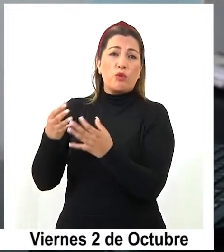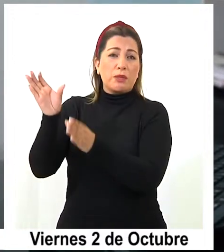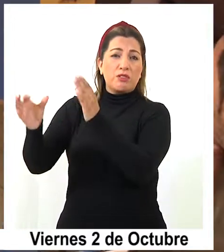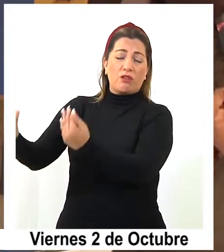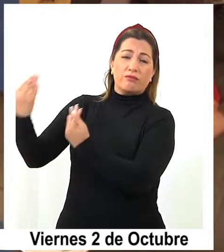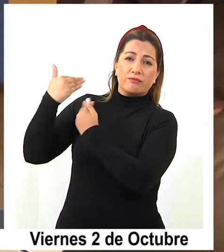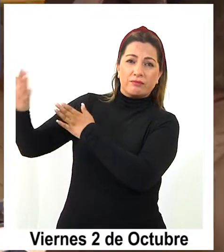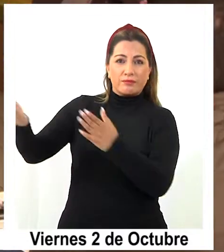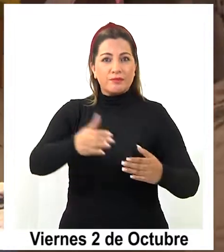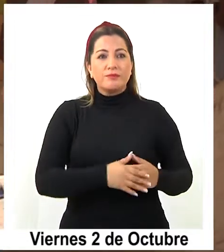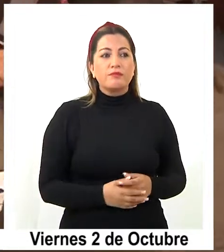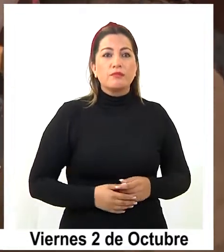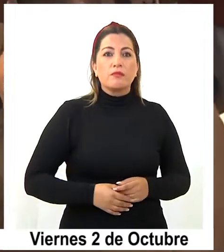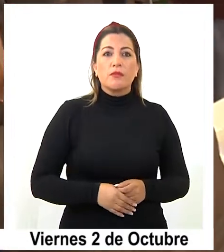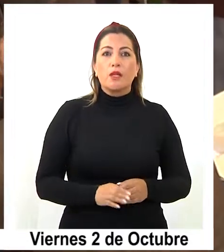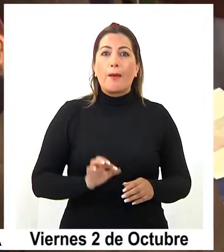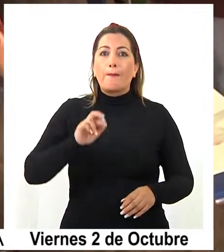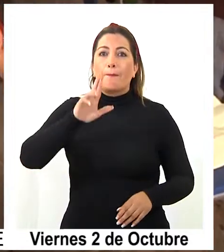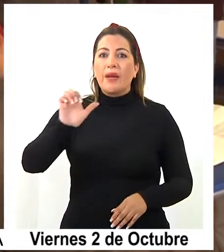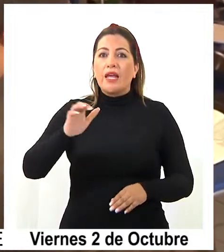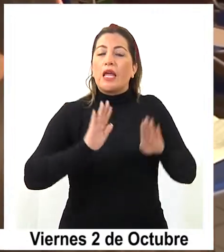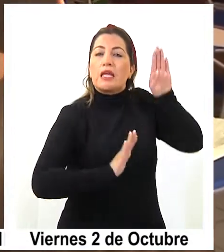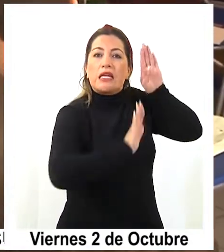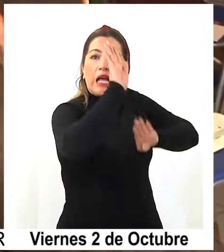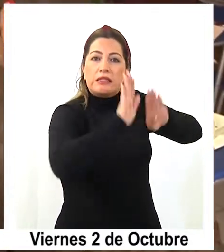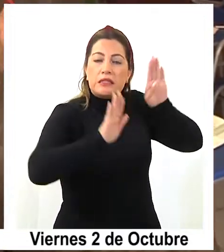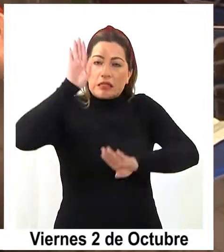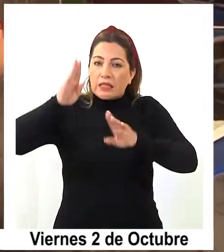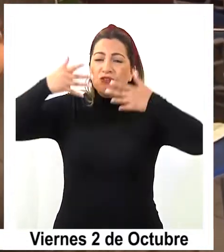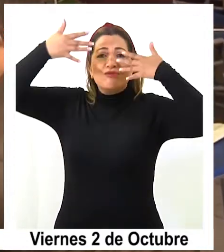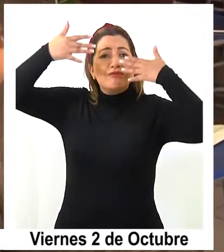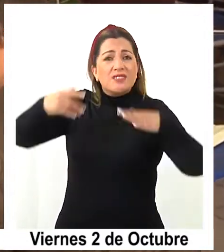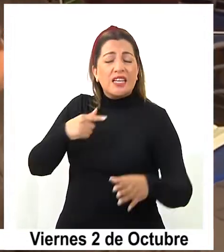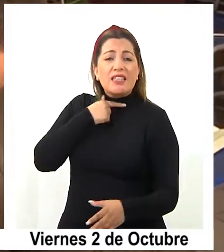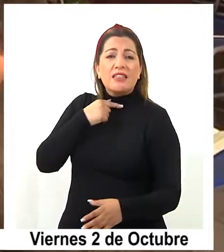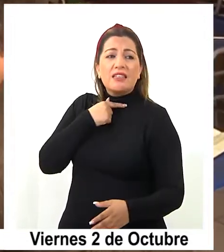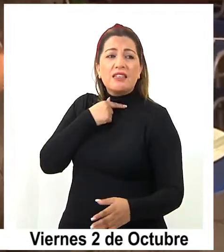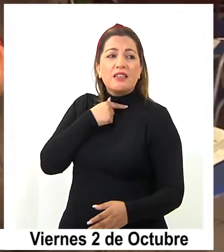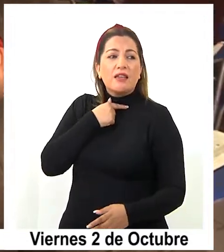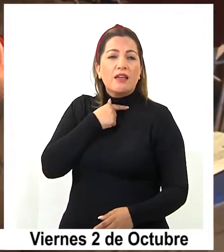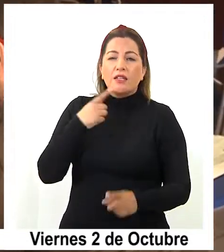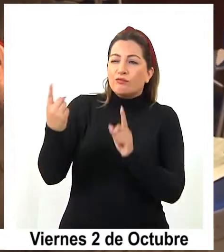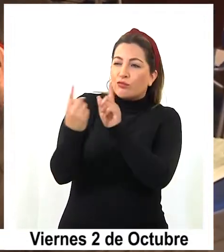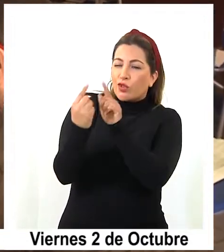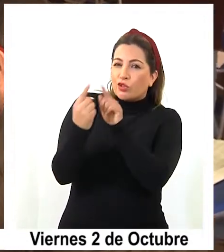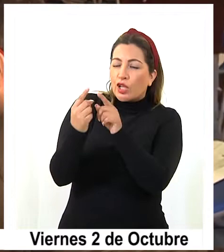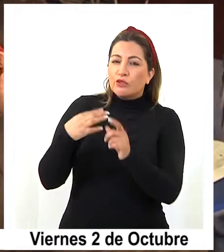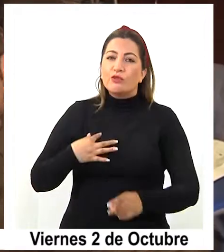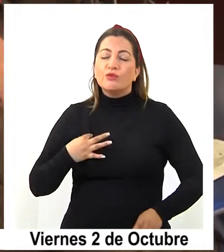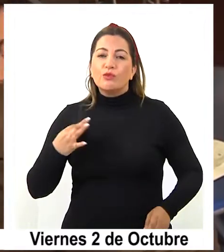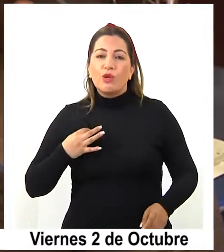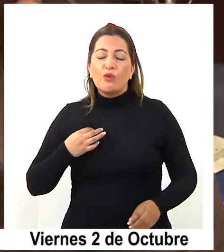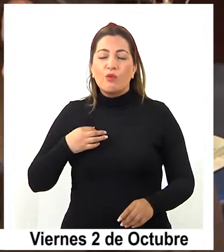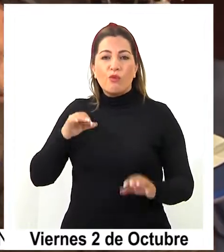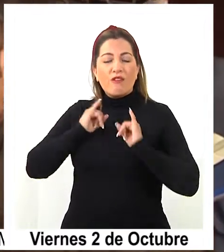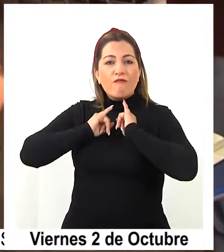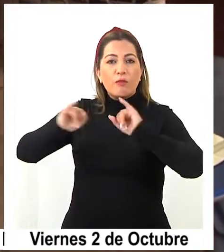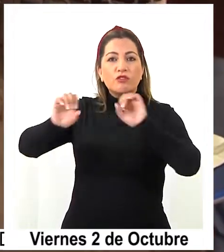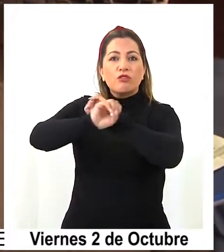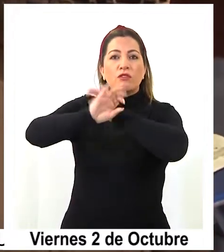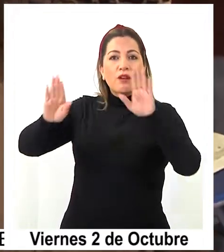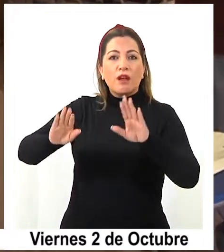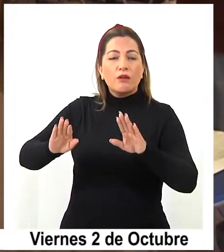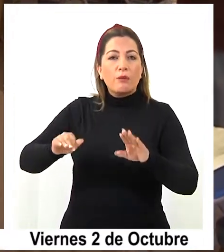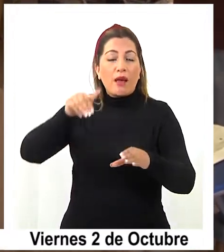queridas. Estos precandidatos ya están viendo la manera de llegar a la ciudadanía con el mensaje claro para que las primarias